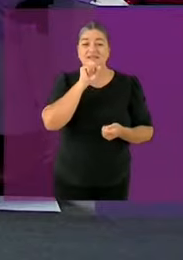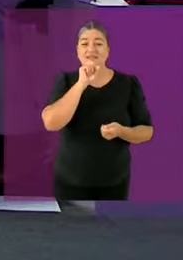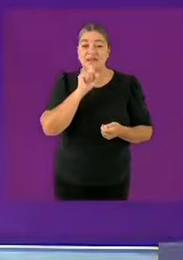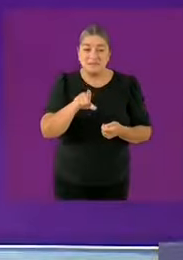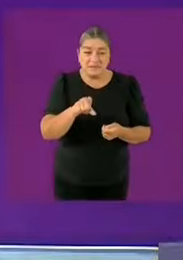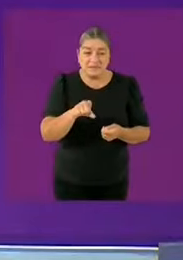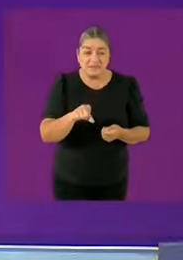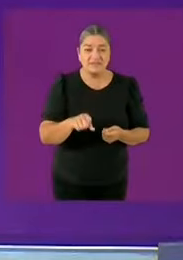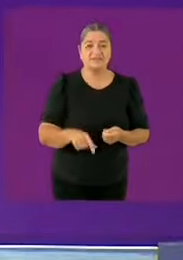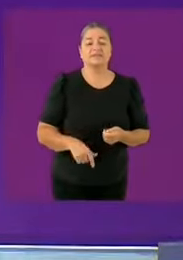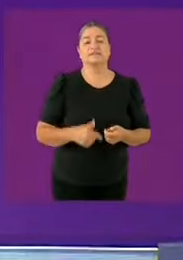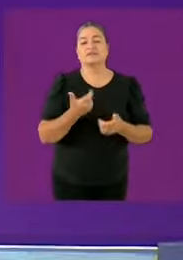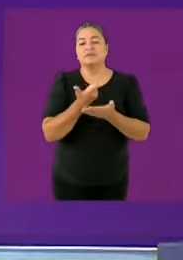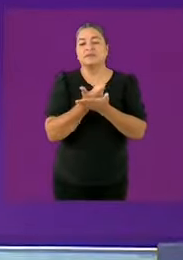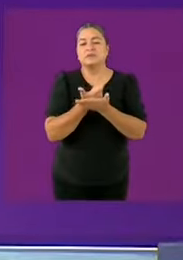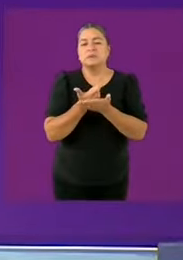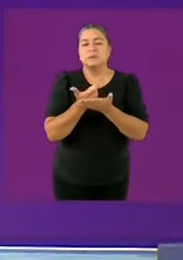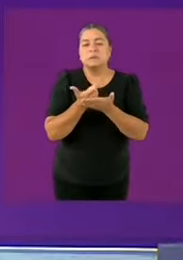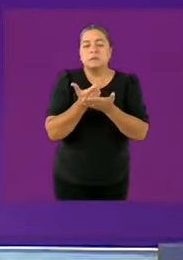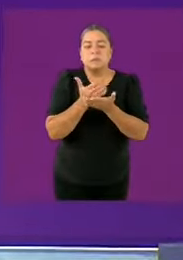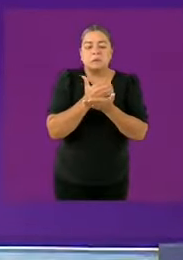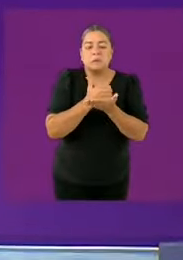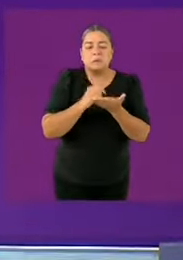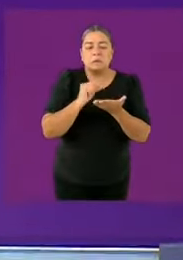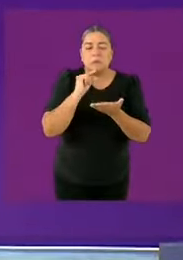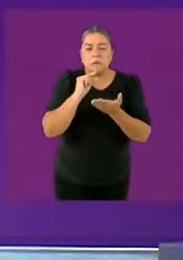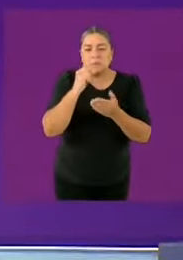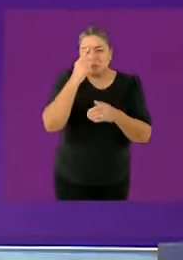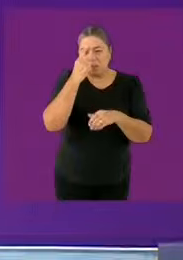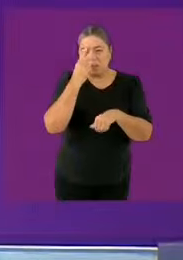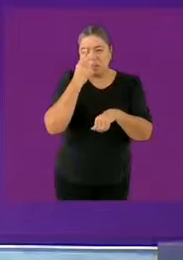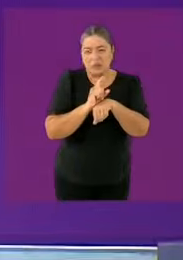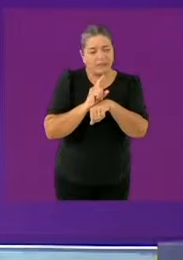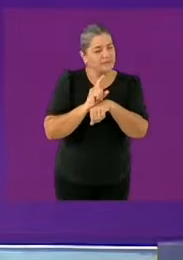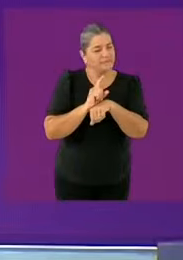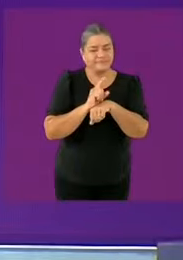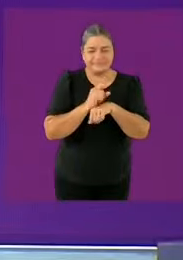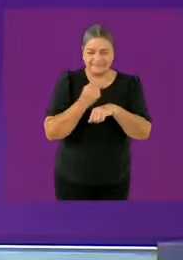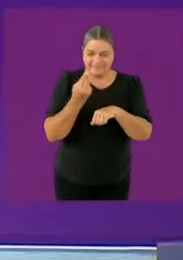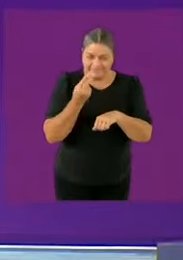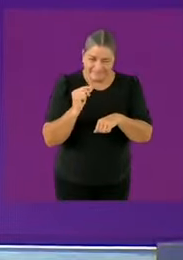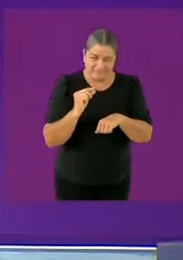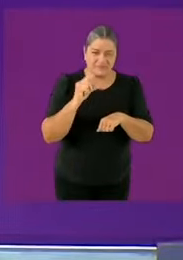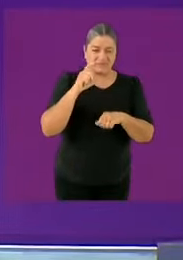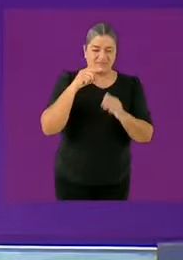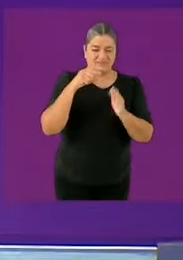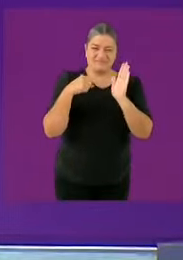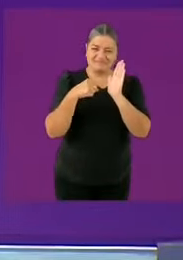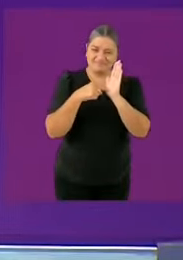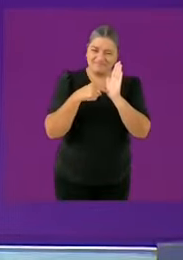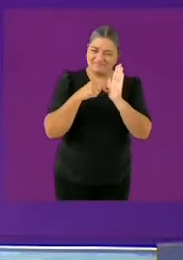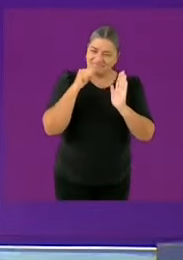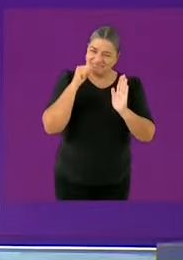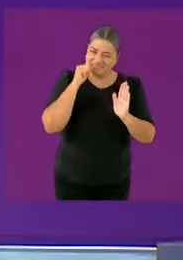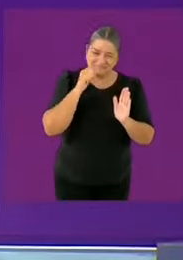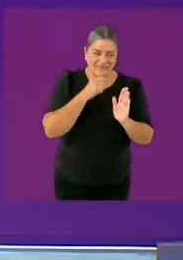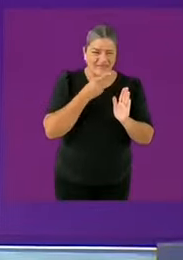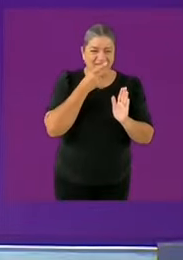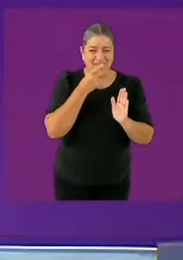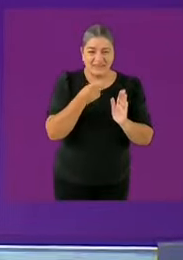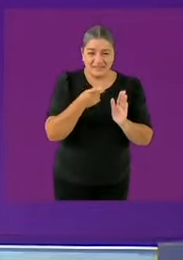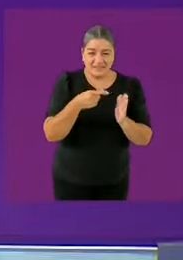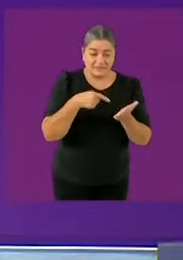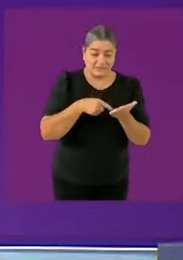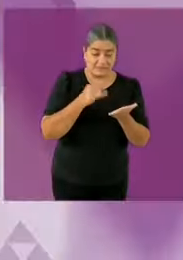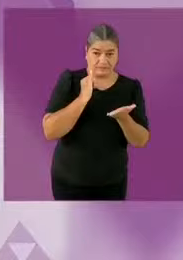establecido en la constitución que el aumento al salario mínimo siempre estará por encima de la inflación cosa que no se hizo en todos los